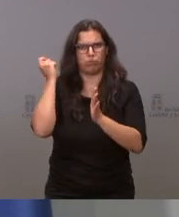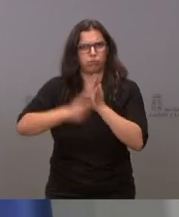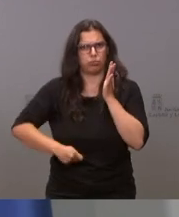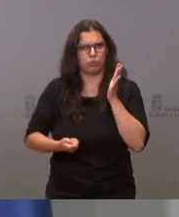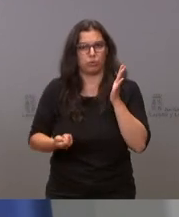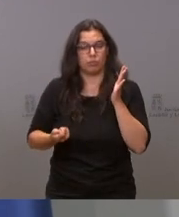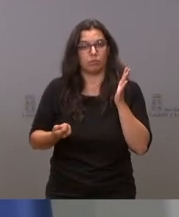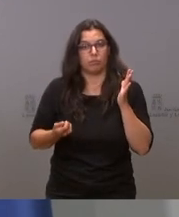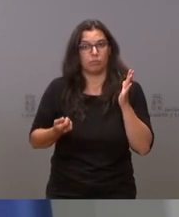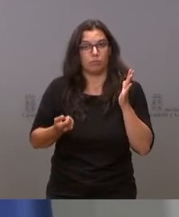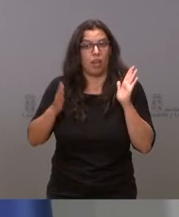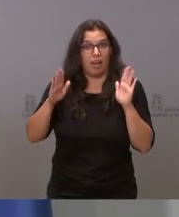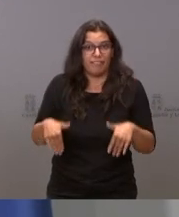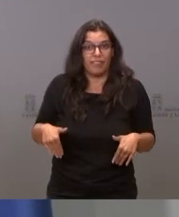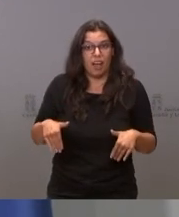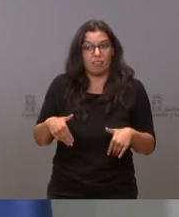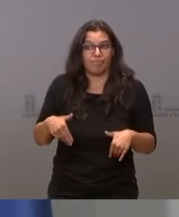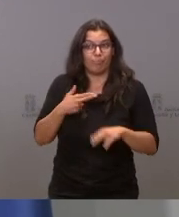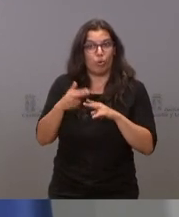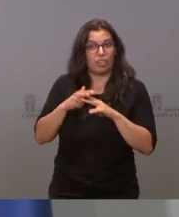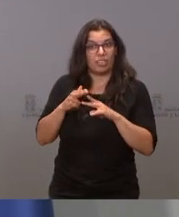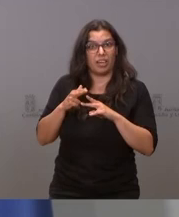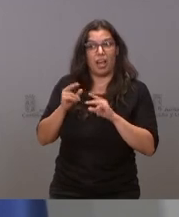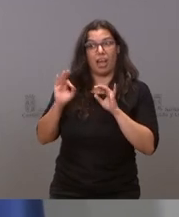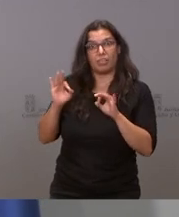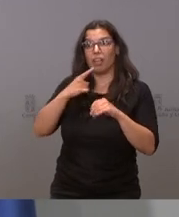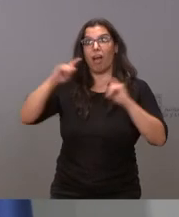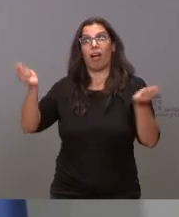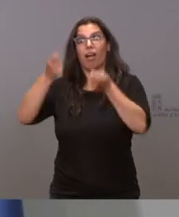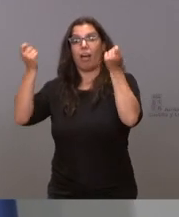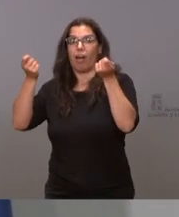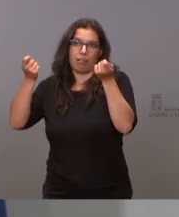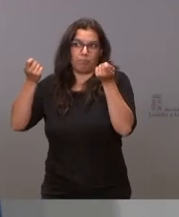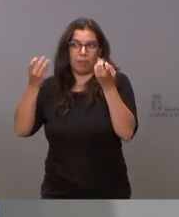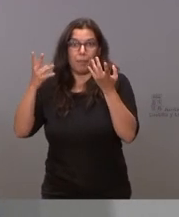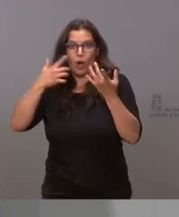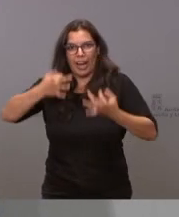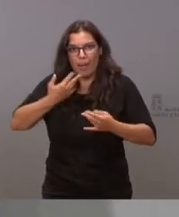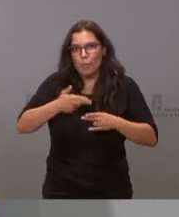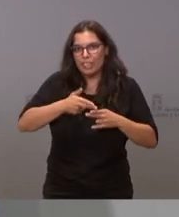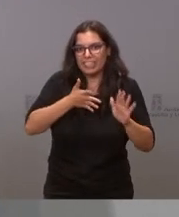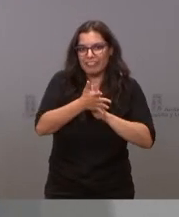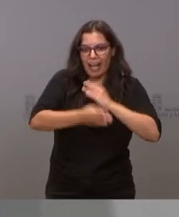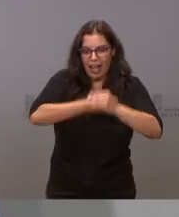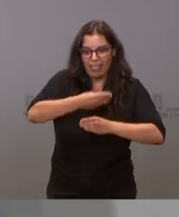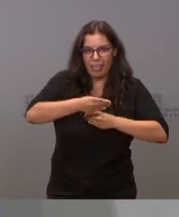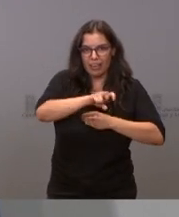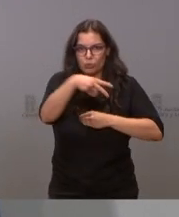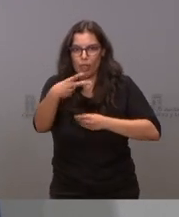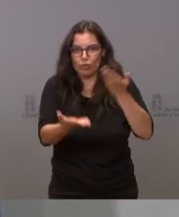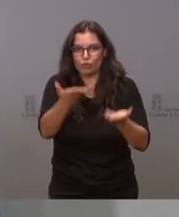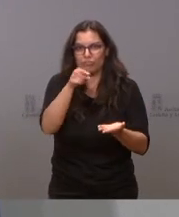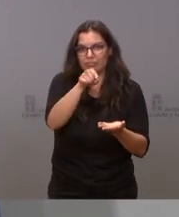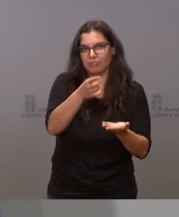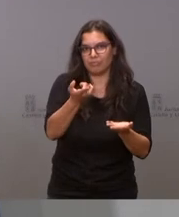y esto es lo que queda al final de la política anuncios se hacen muchos pero lo que queda al final de la política es la evaluación de las políticas y los resultados